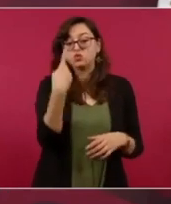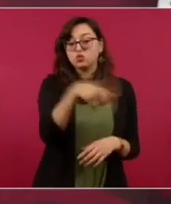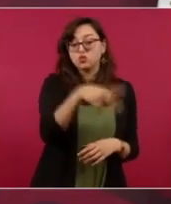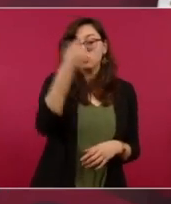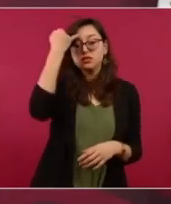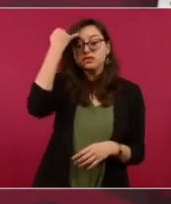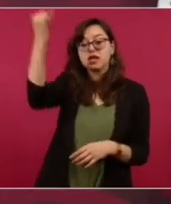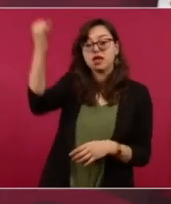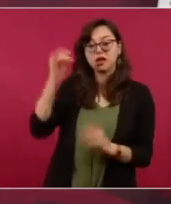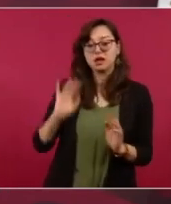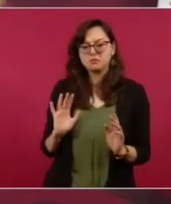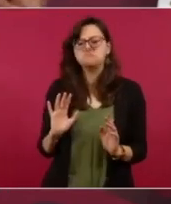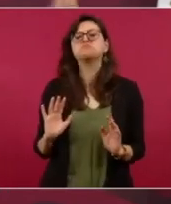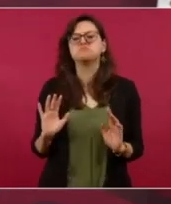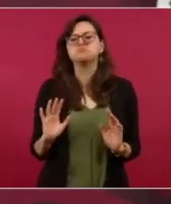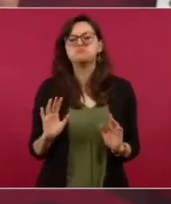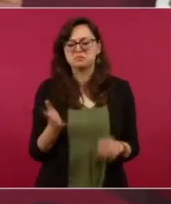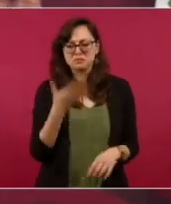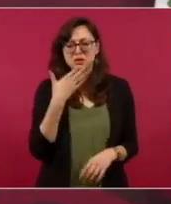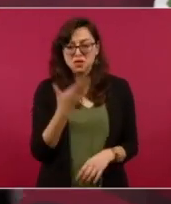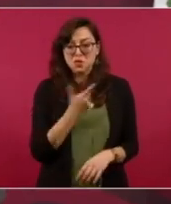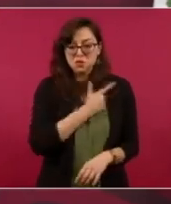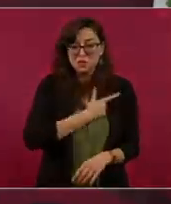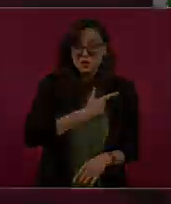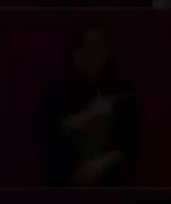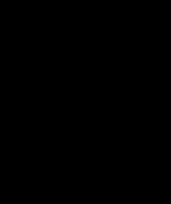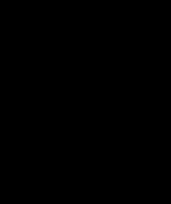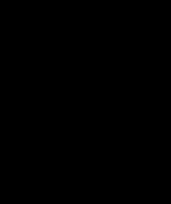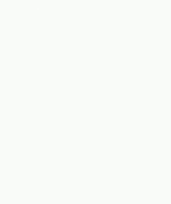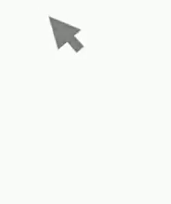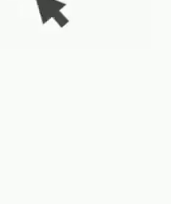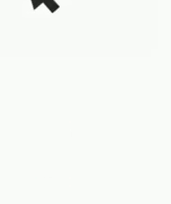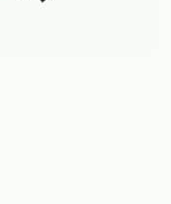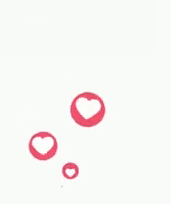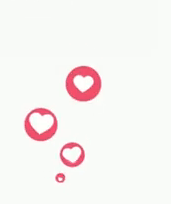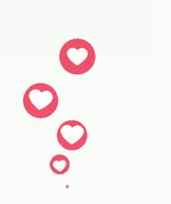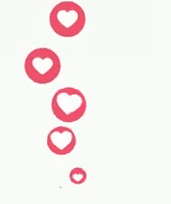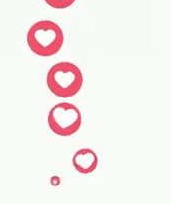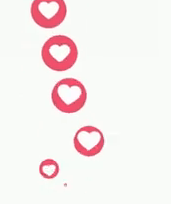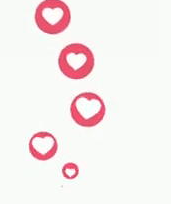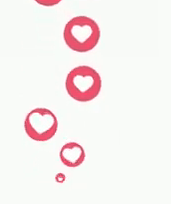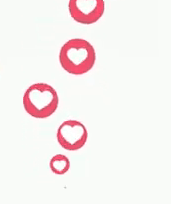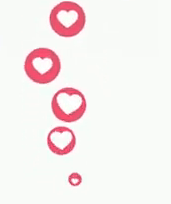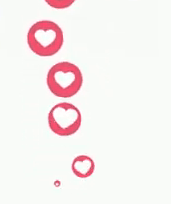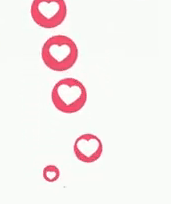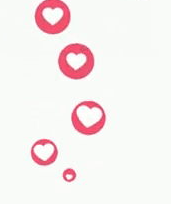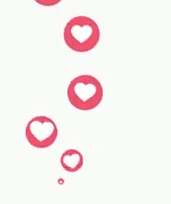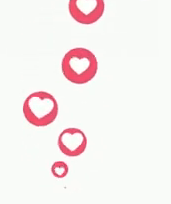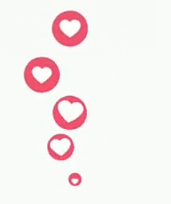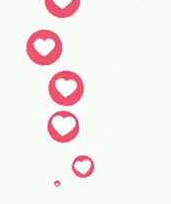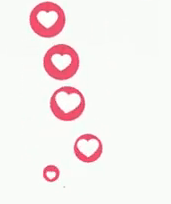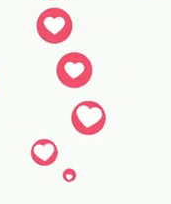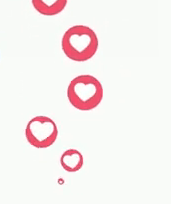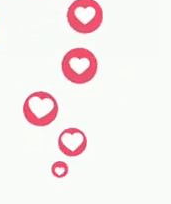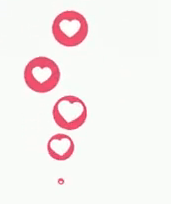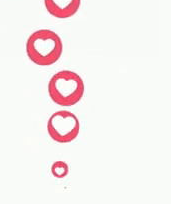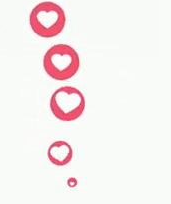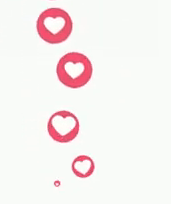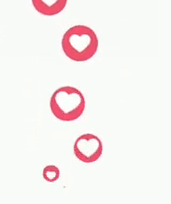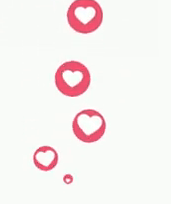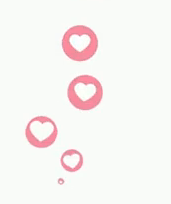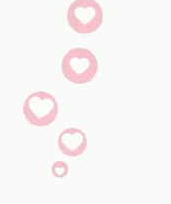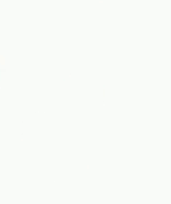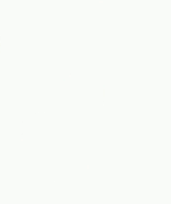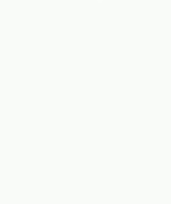tenía tiempo que no se da una situación así que no toca la